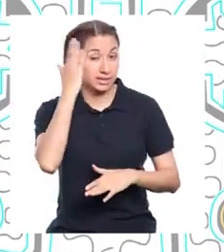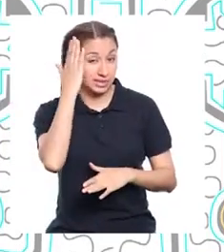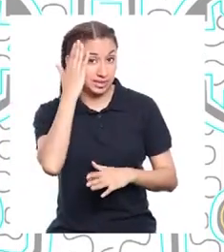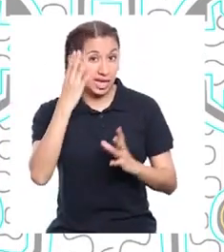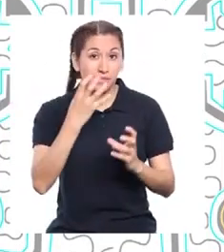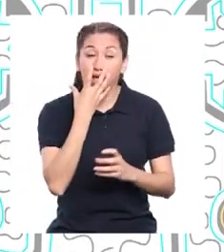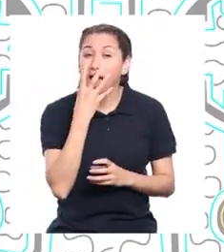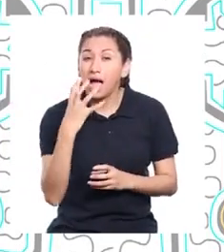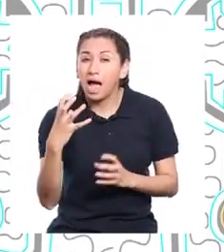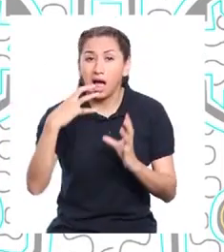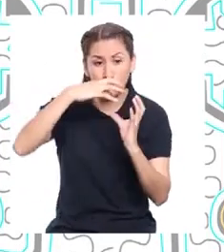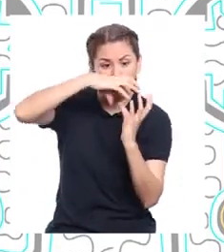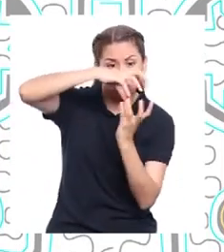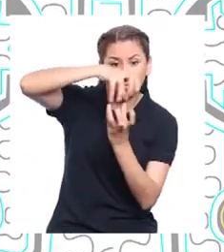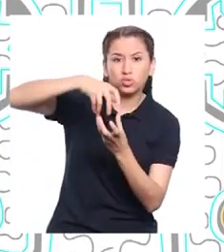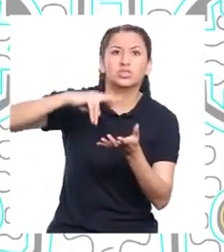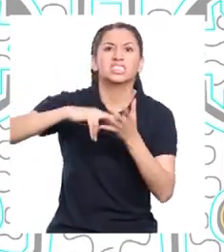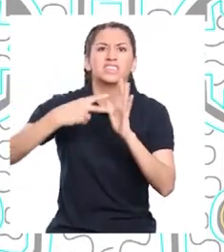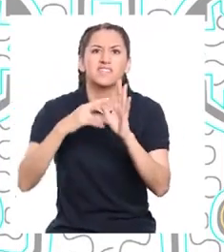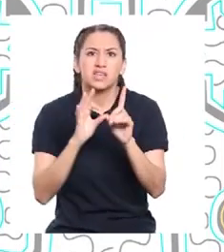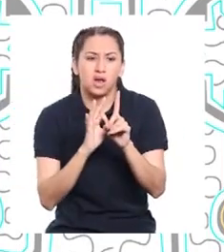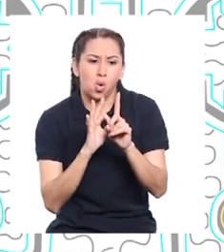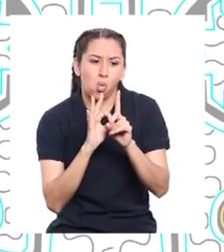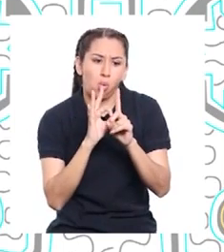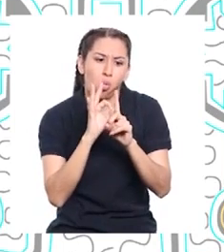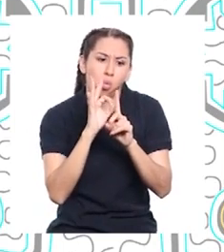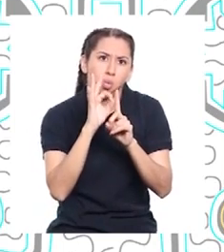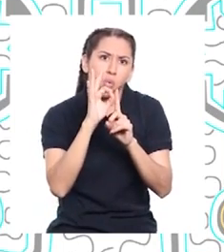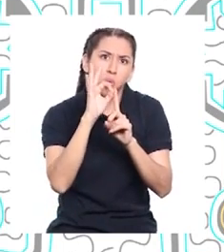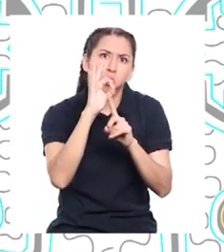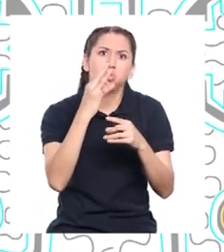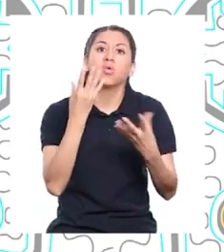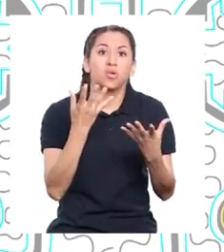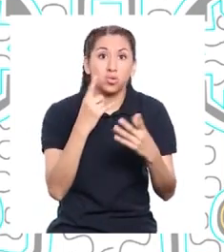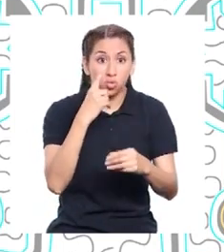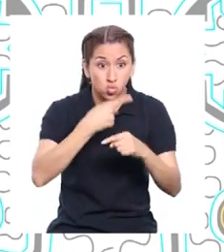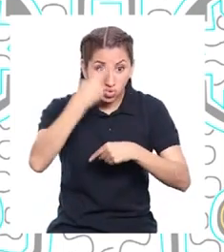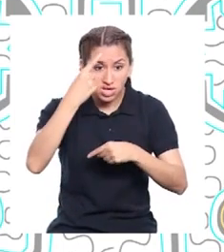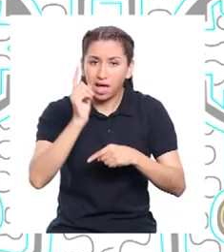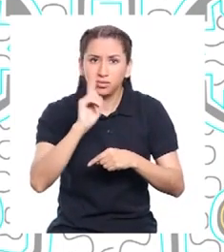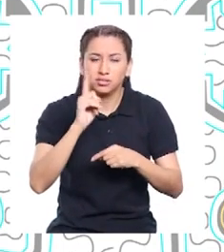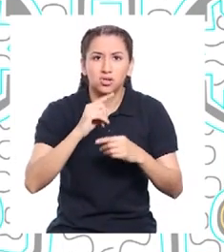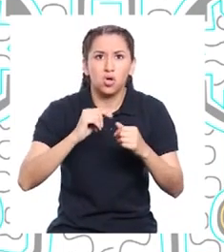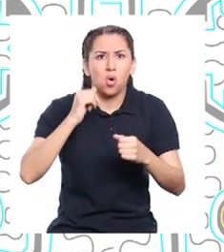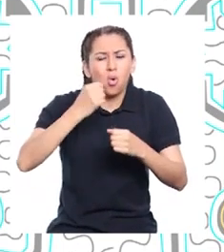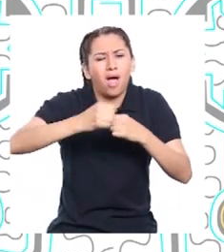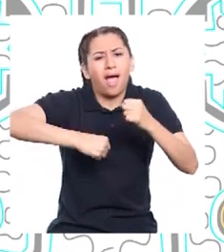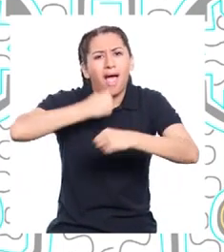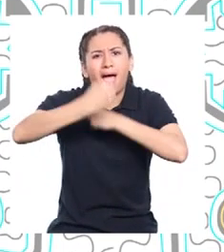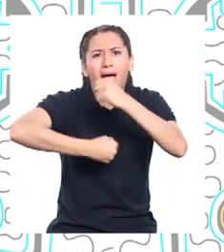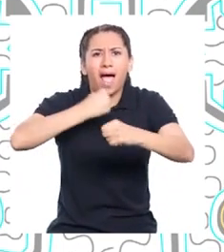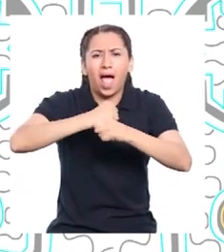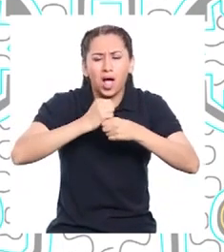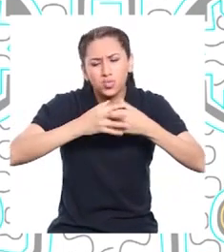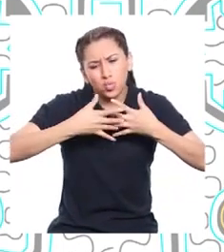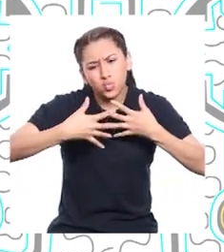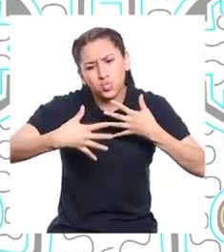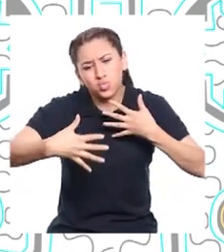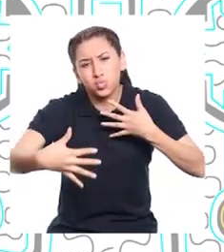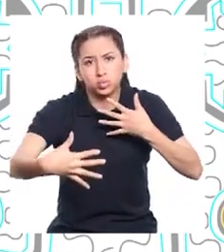el calentamiento global es el aumento a largo plazo de la temperatura de la Tierra.